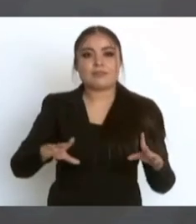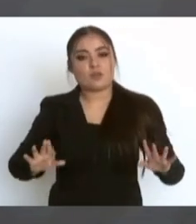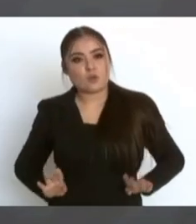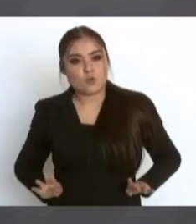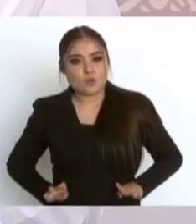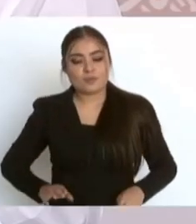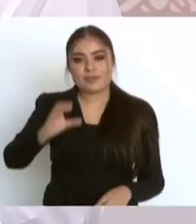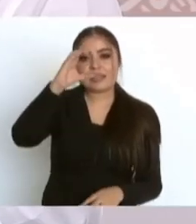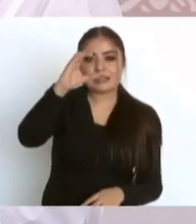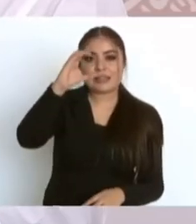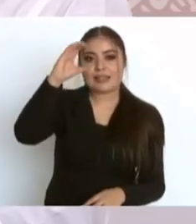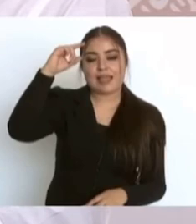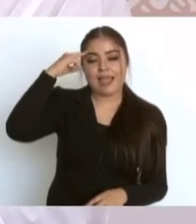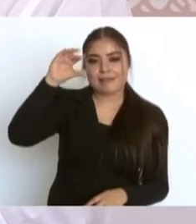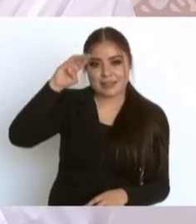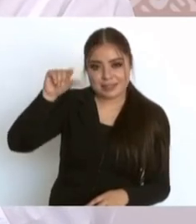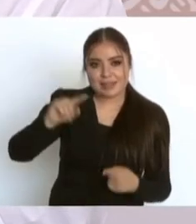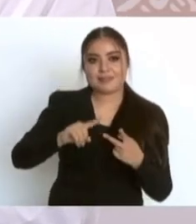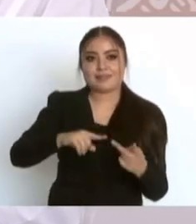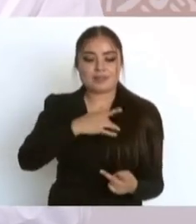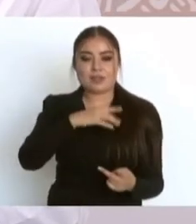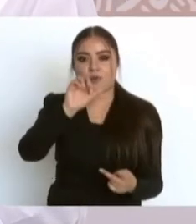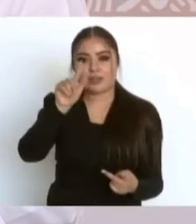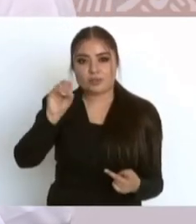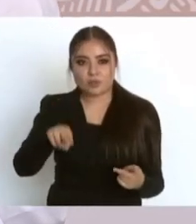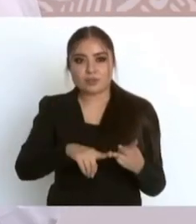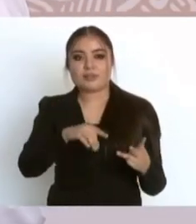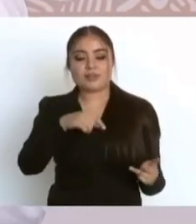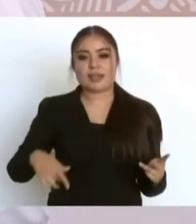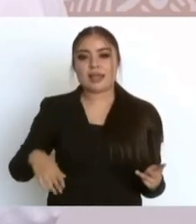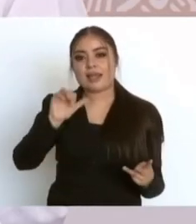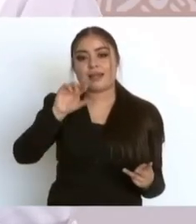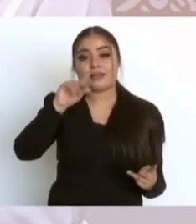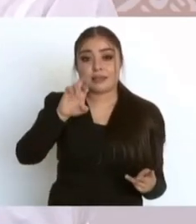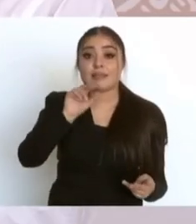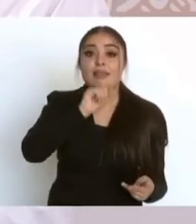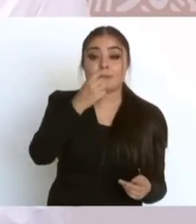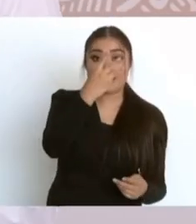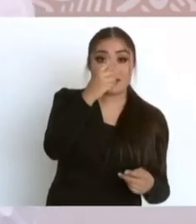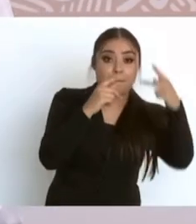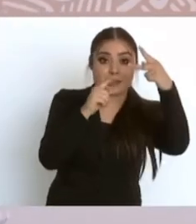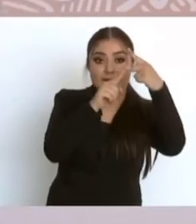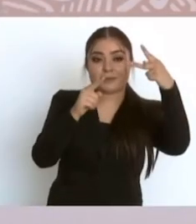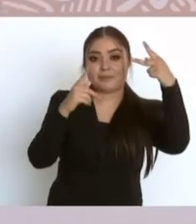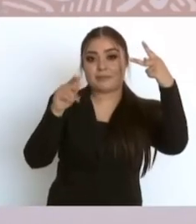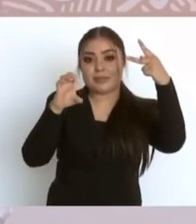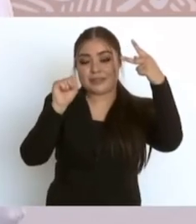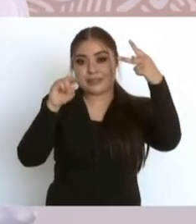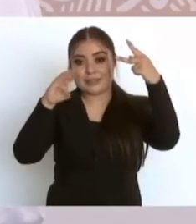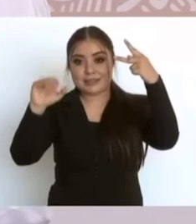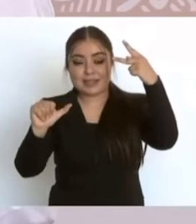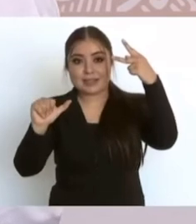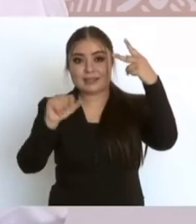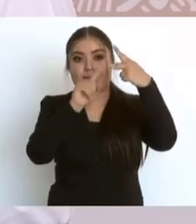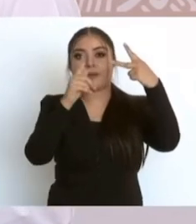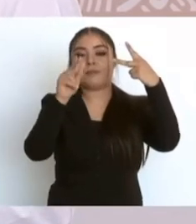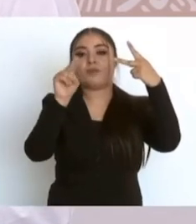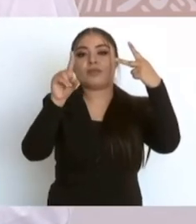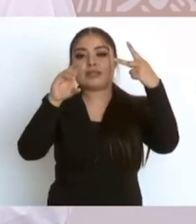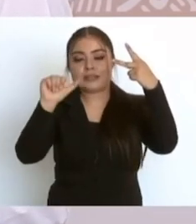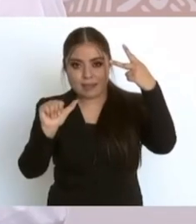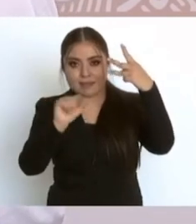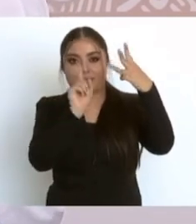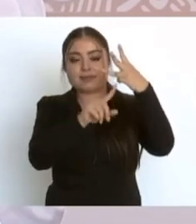Las tres C, cabeza, corazón y carácter. Las tres P, es presencia, prudencia